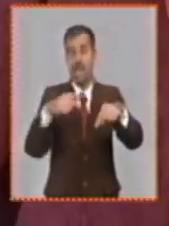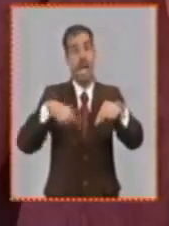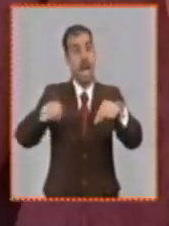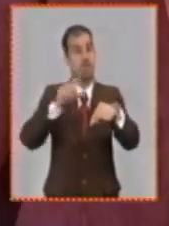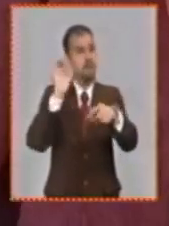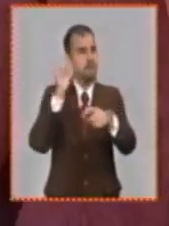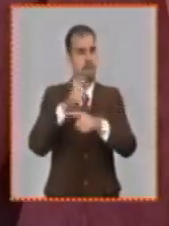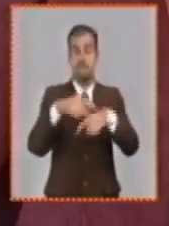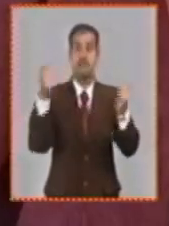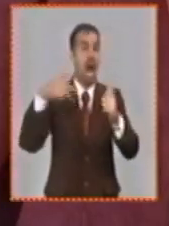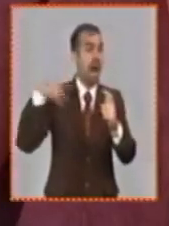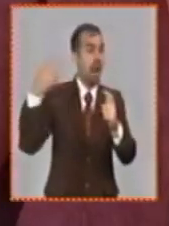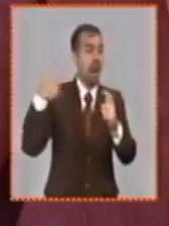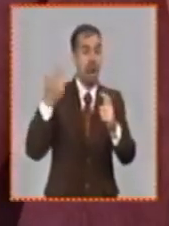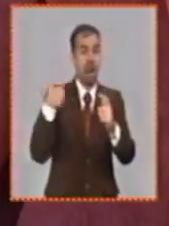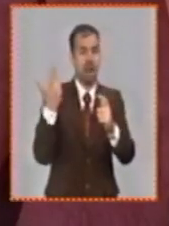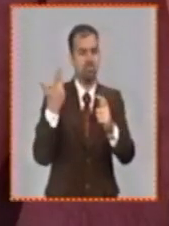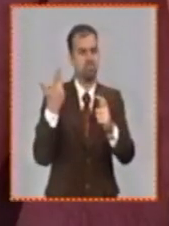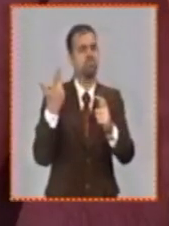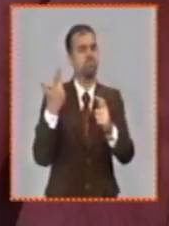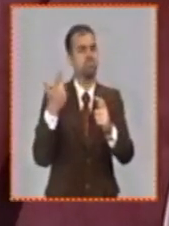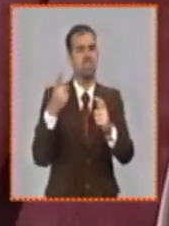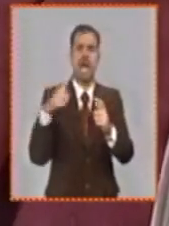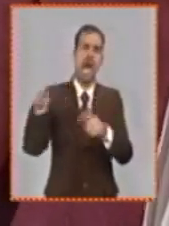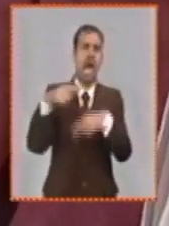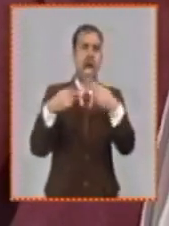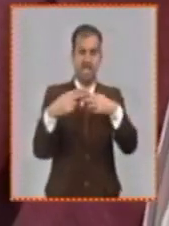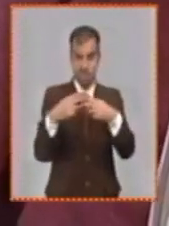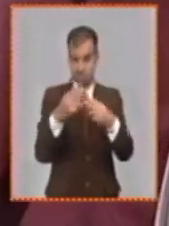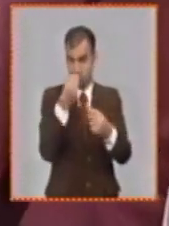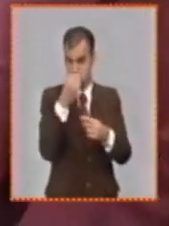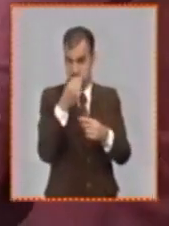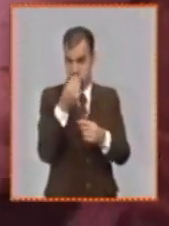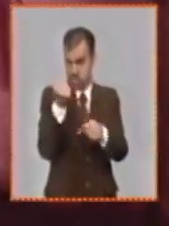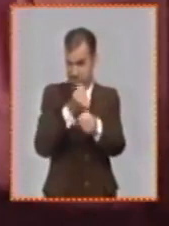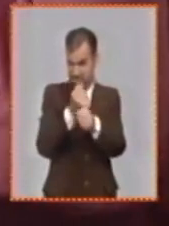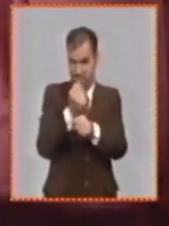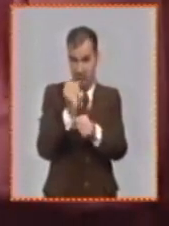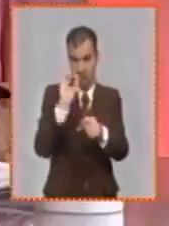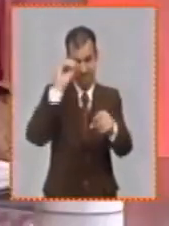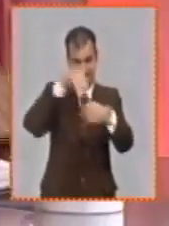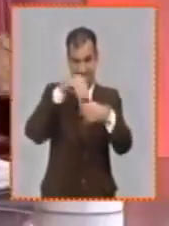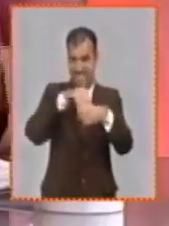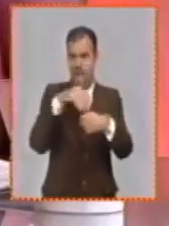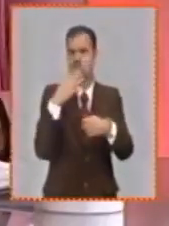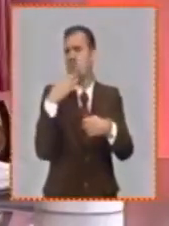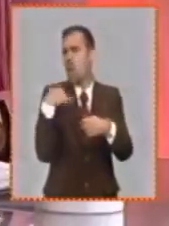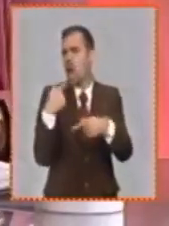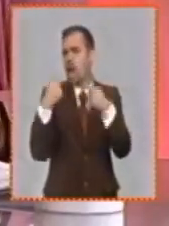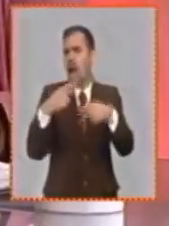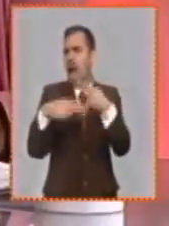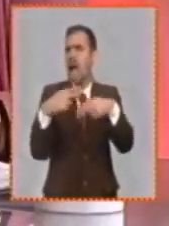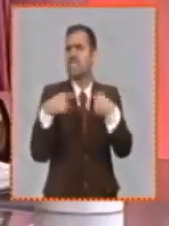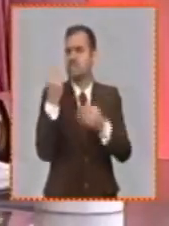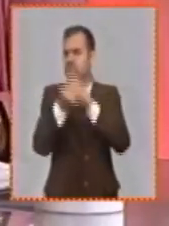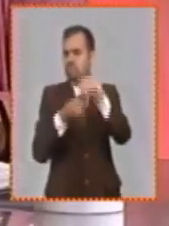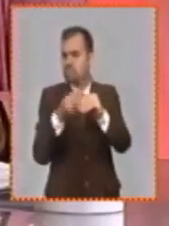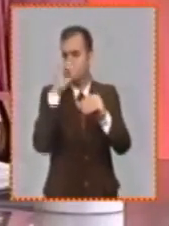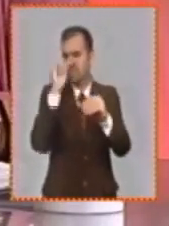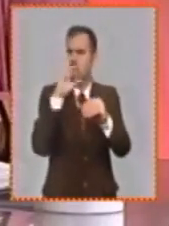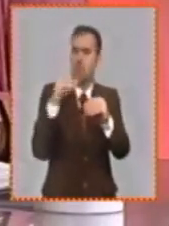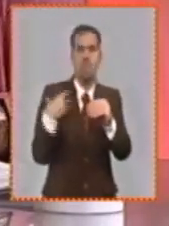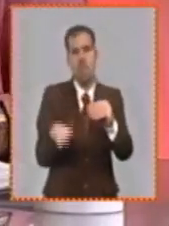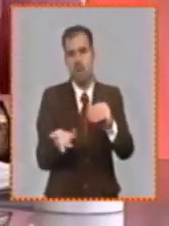de los que más opiniones ha generado que se ha decidido en el caso de los comedores obreros si ciertamente Randy